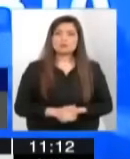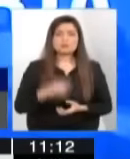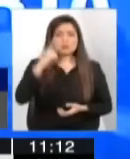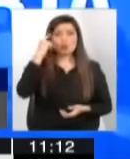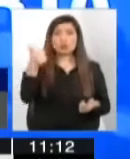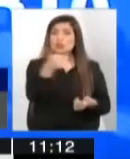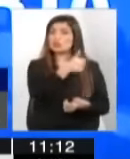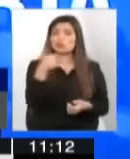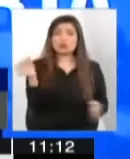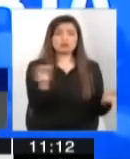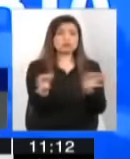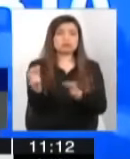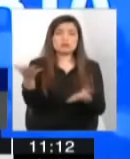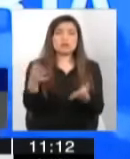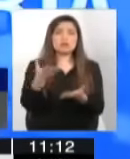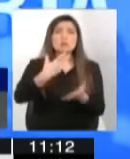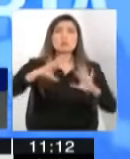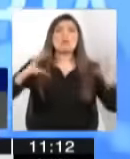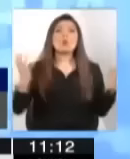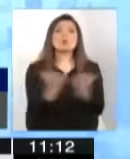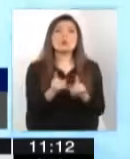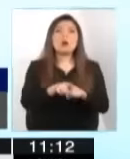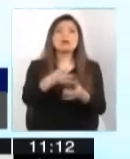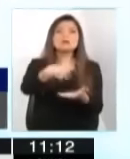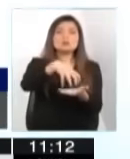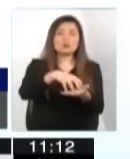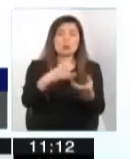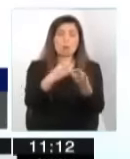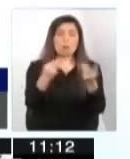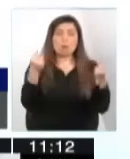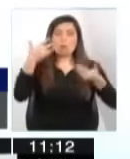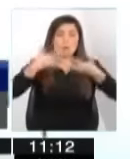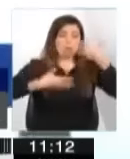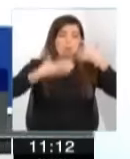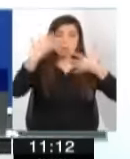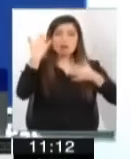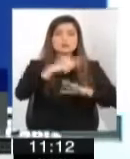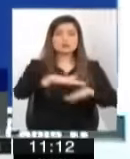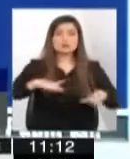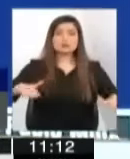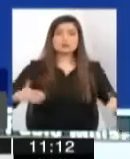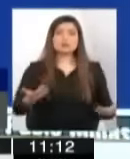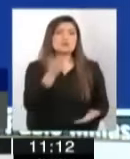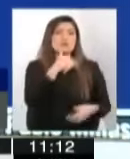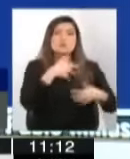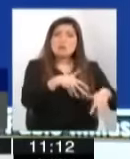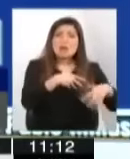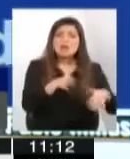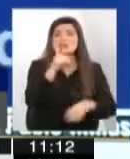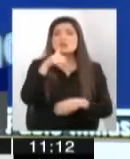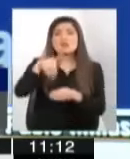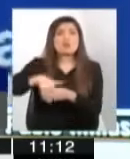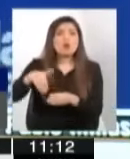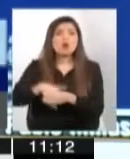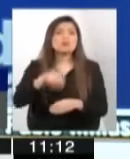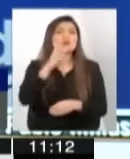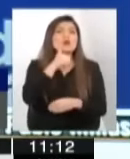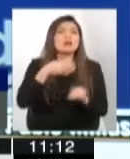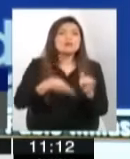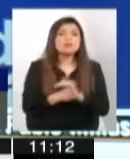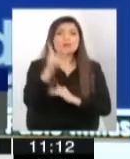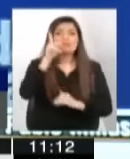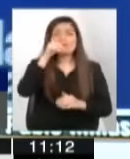mundo de la ciudad invisible en la infancia, y como los niños ni marchan, ni votan, ni tienen acceso a las redes sociales,